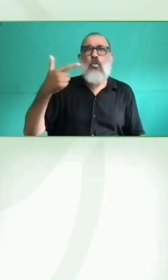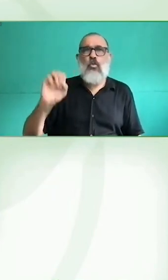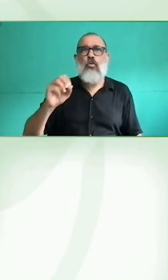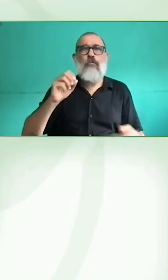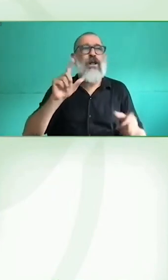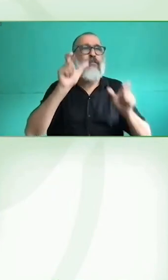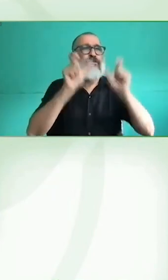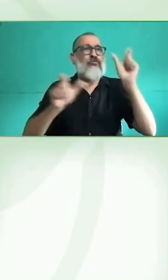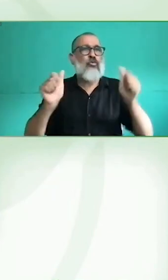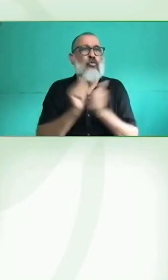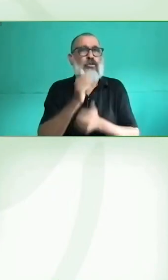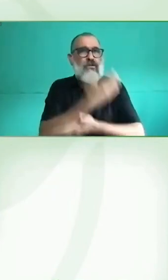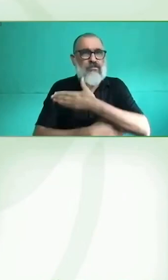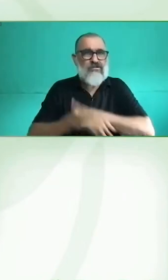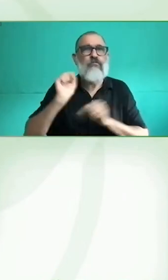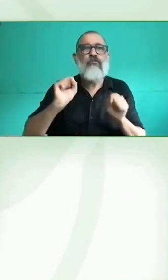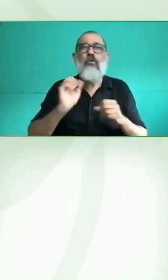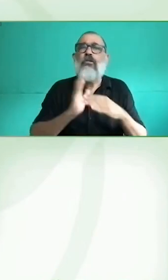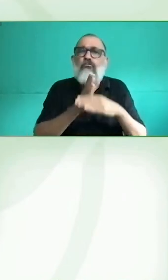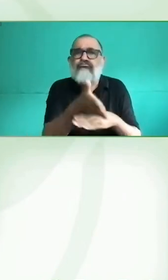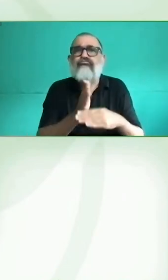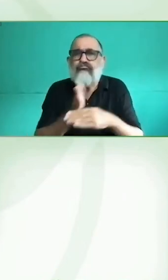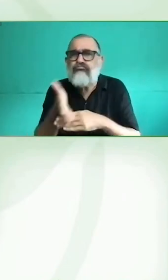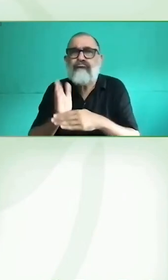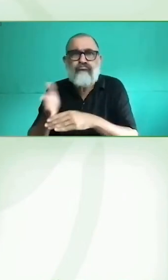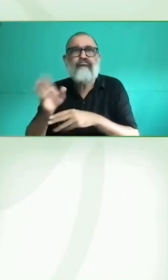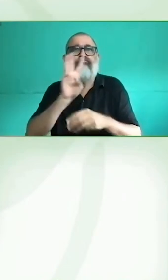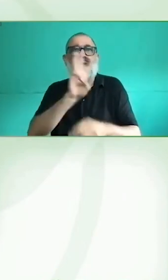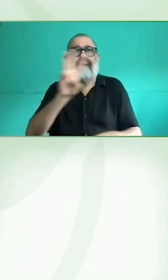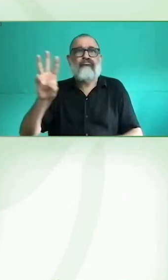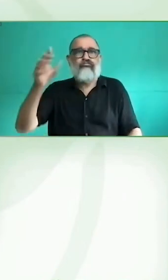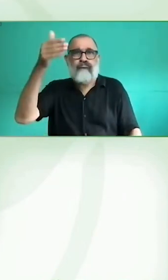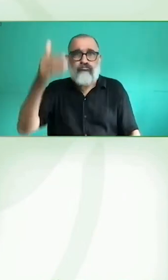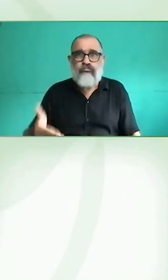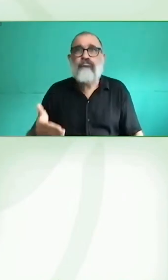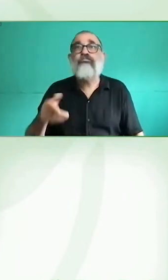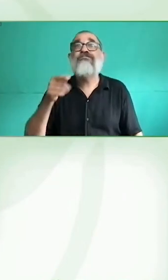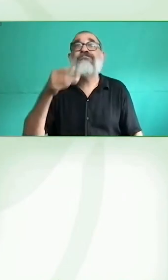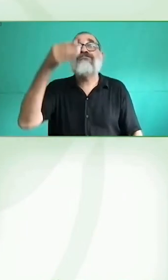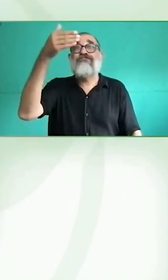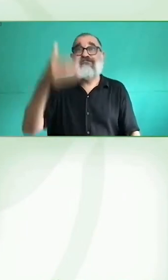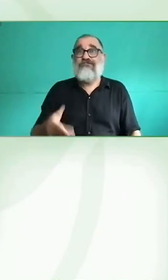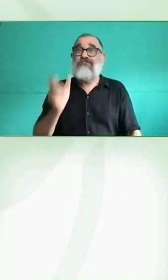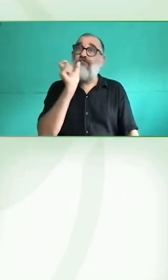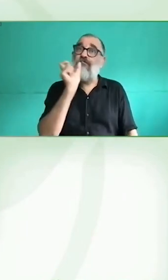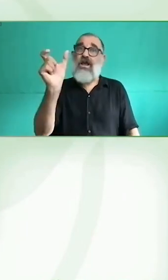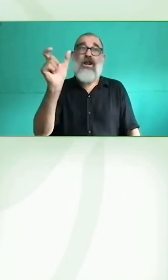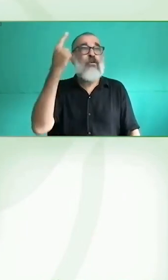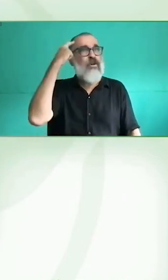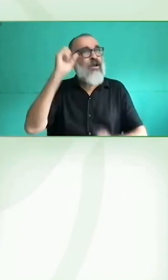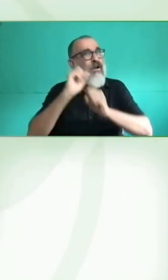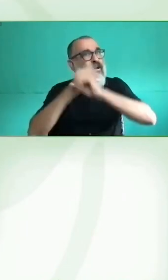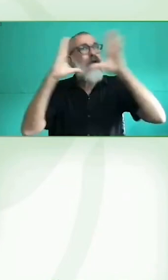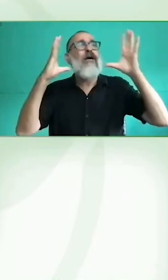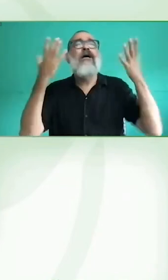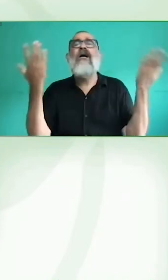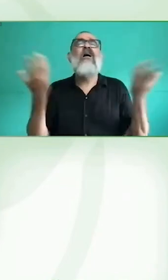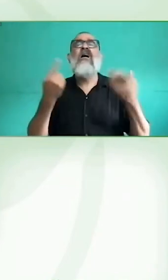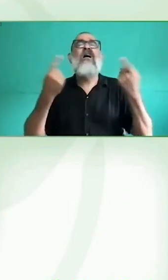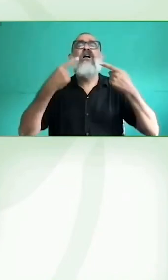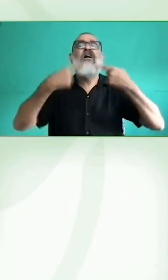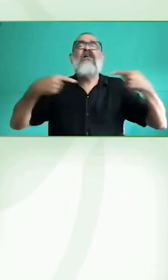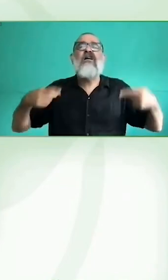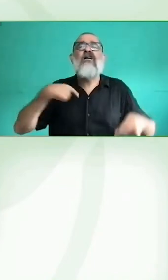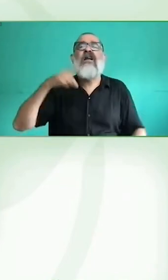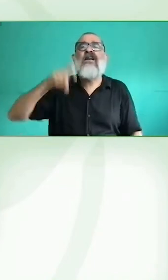demanda, hay más oferta también y hay, bueno, pues distintos proveedores y esto está abaratando los costes, pero